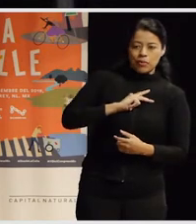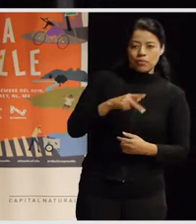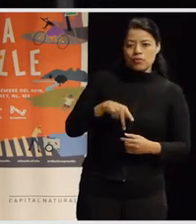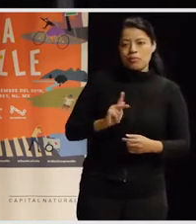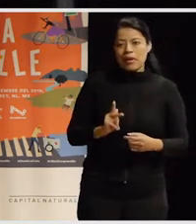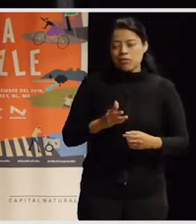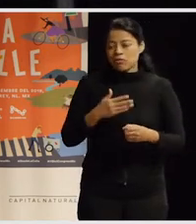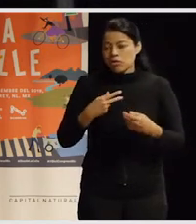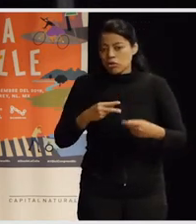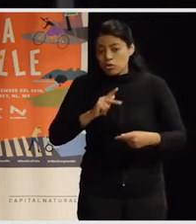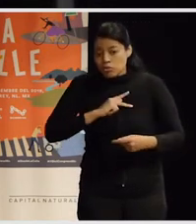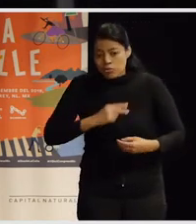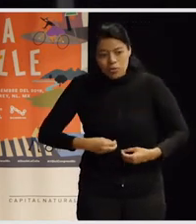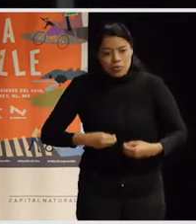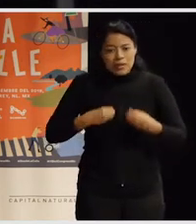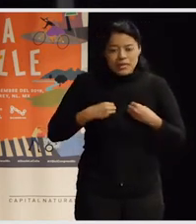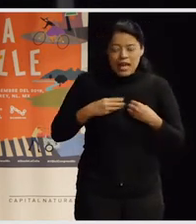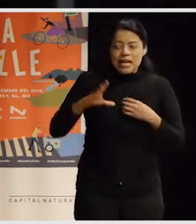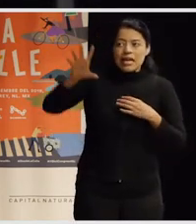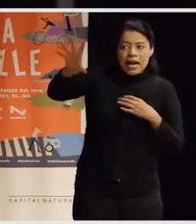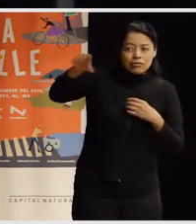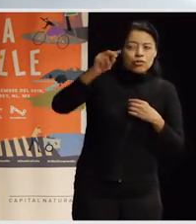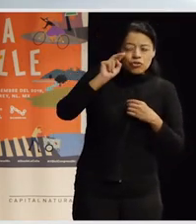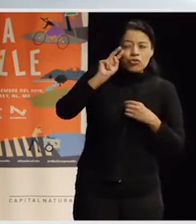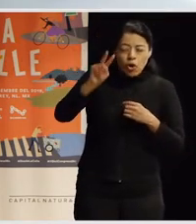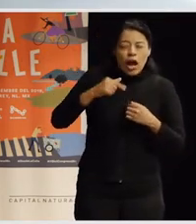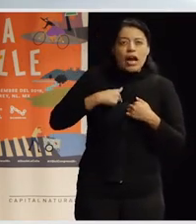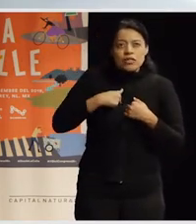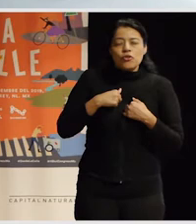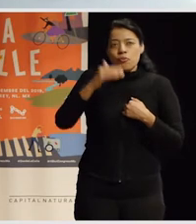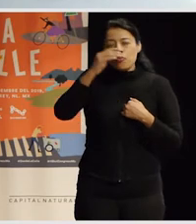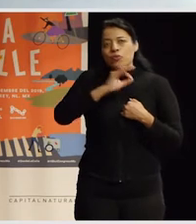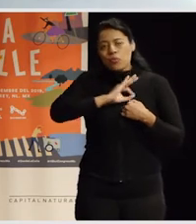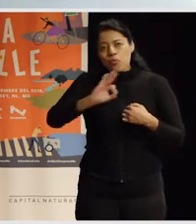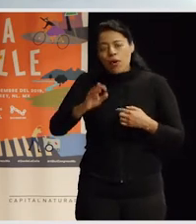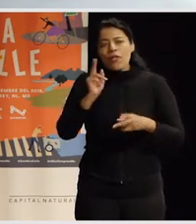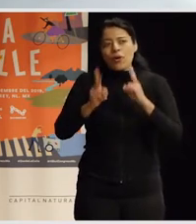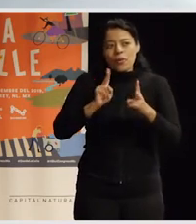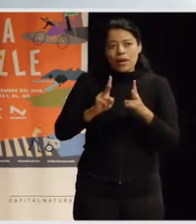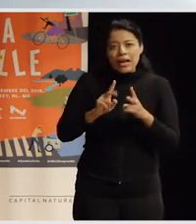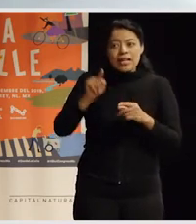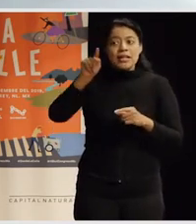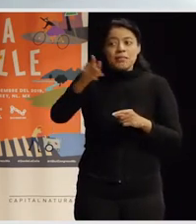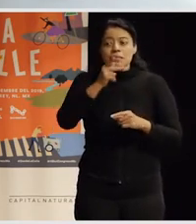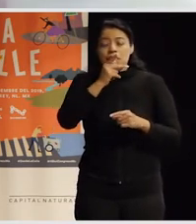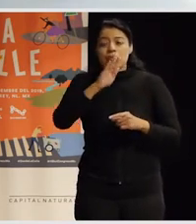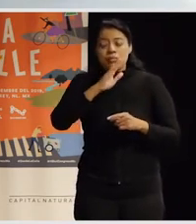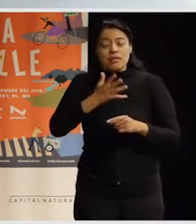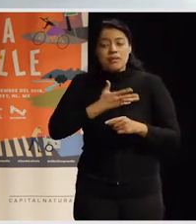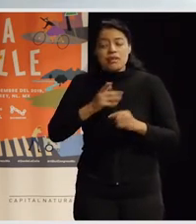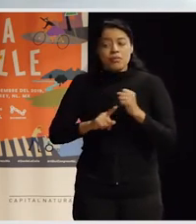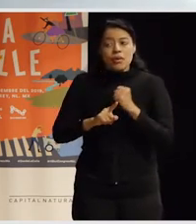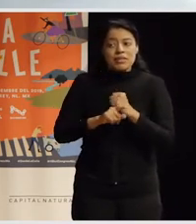y, por otro lado, sentirla como legítima, ¿no? Sentir, ah, bueno, yo puedo hablar de cómo vivo yo mi pueblo, ¿no? Aunque el problema principal es ser los coches, en este